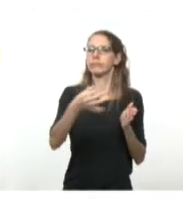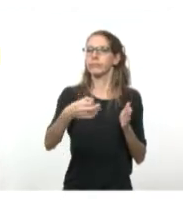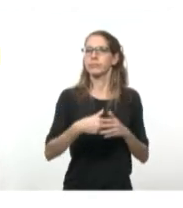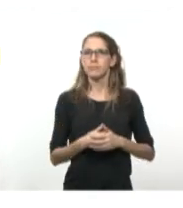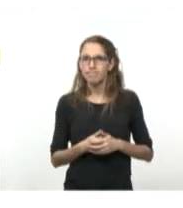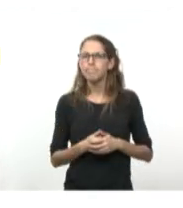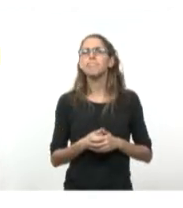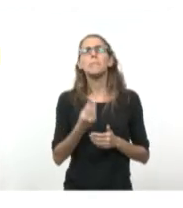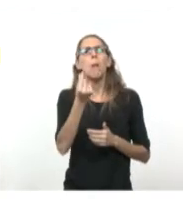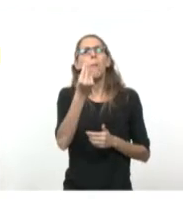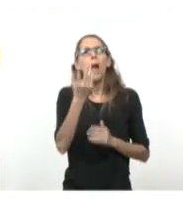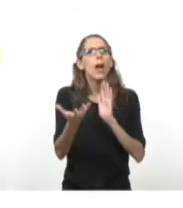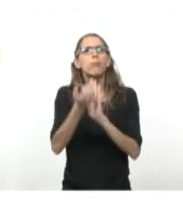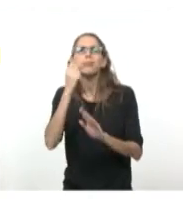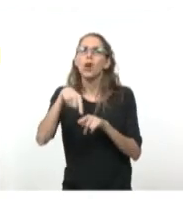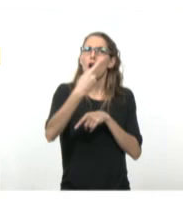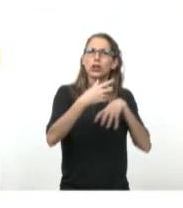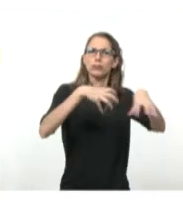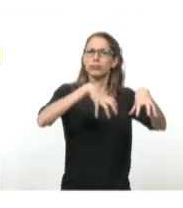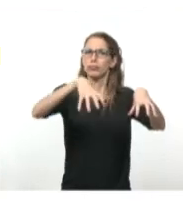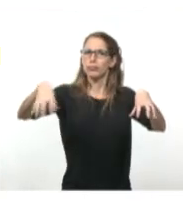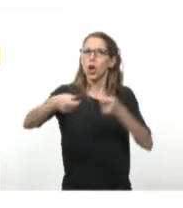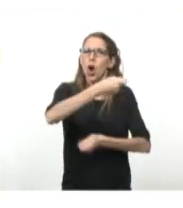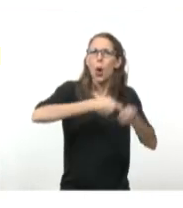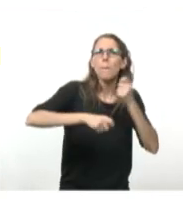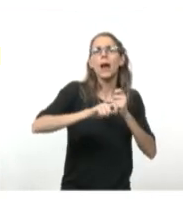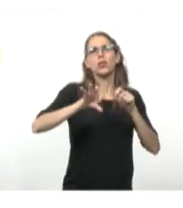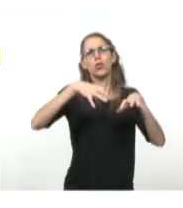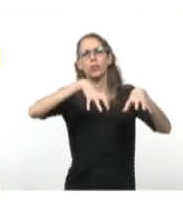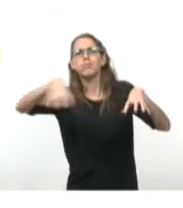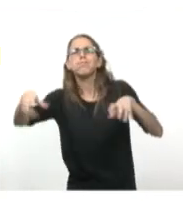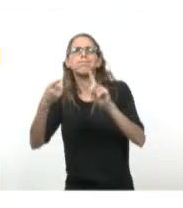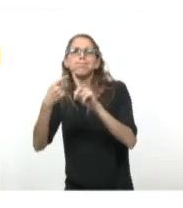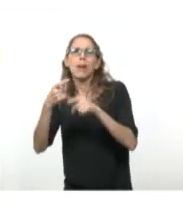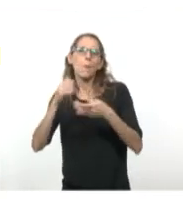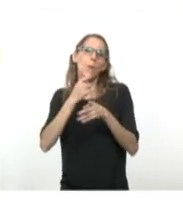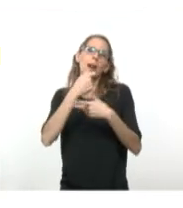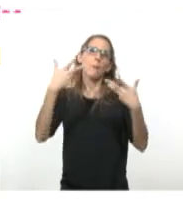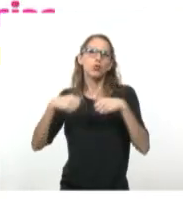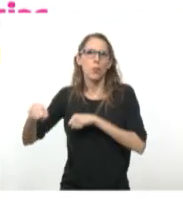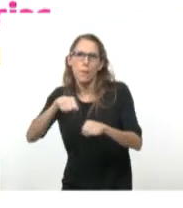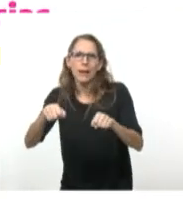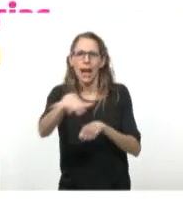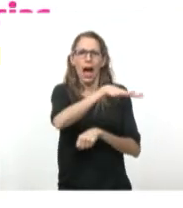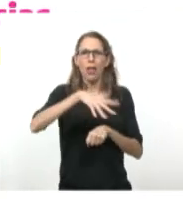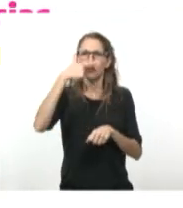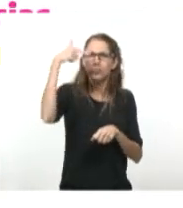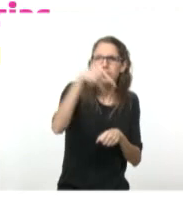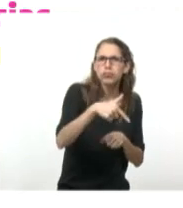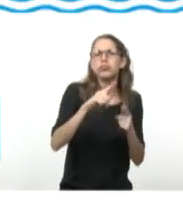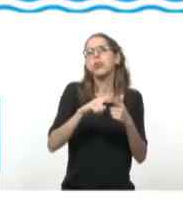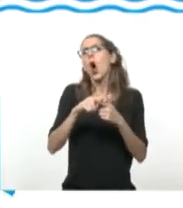puede retirar dinero en comercios o puntos de extracción adheridos, como supermercados, estaciones de servicio o farmacias.